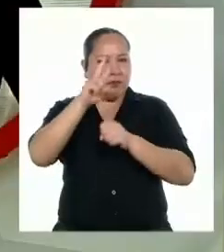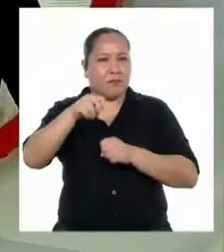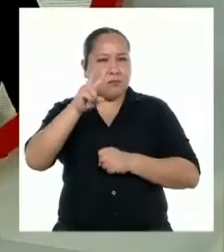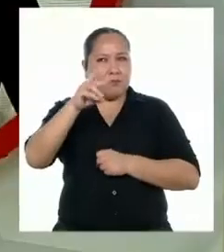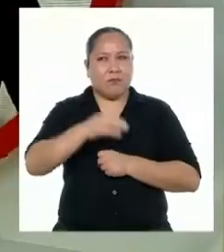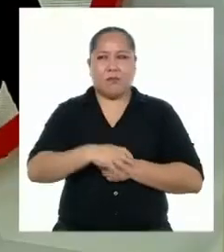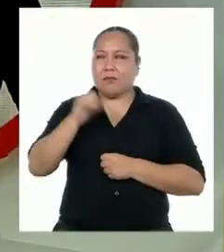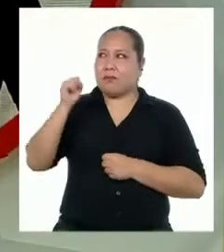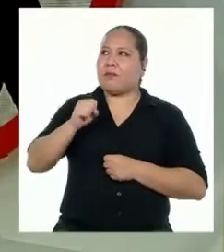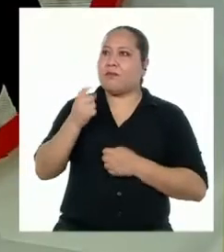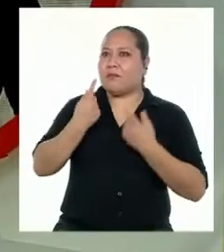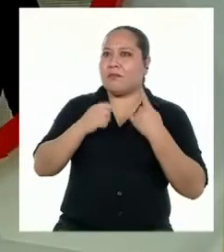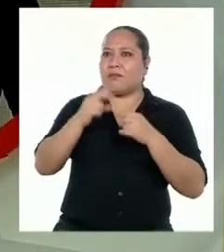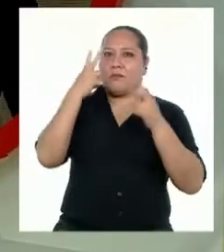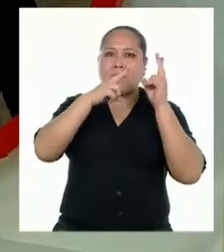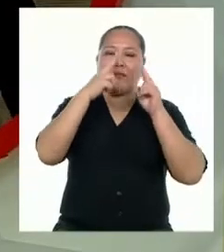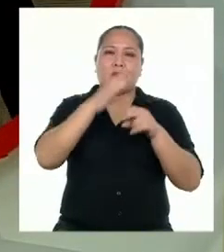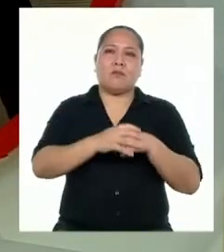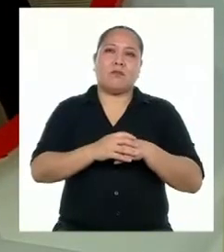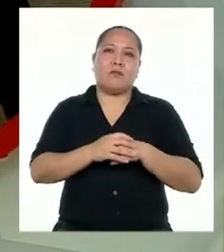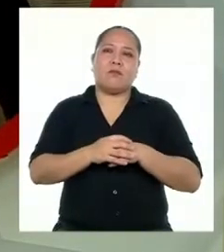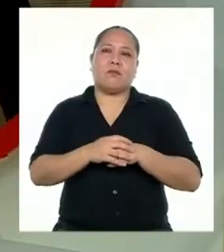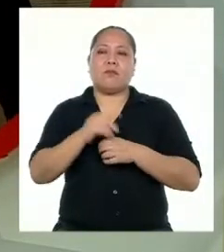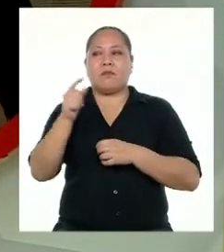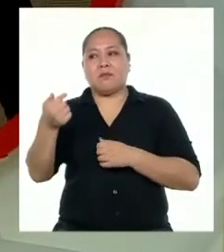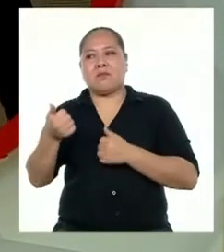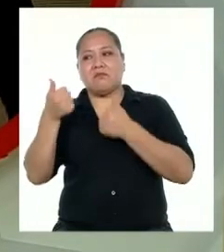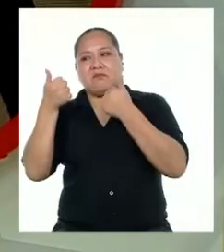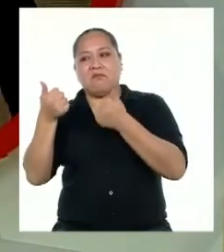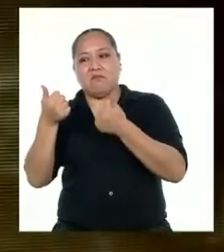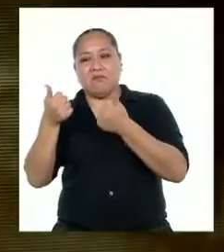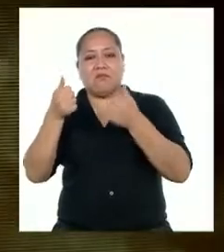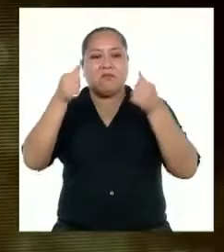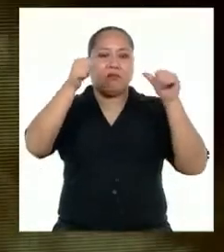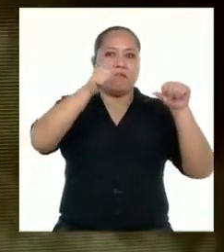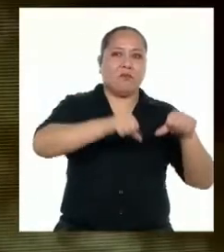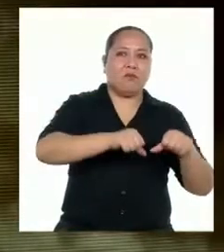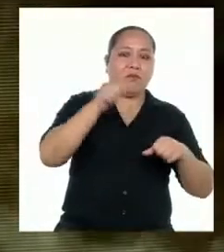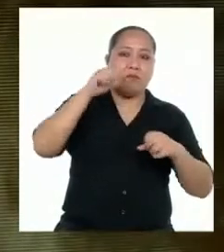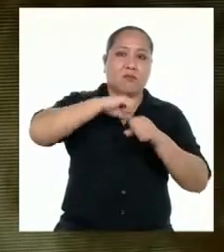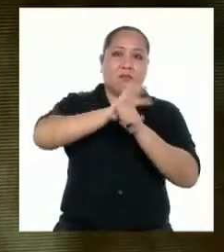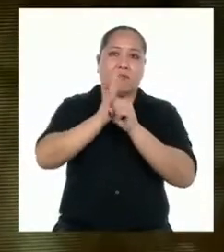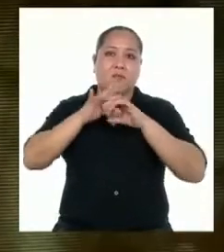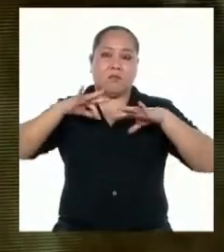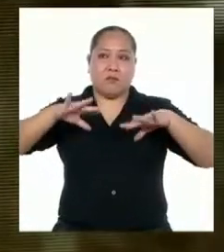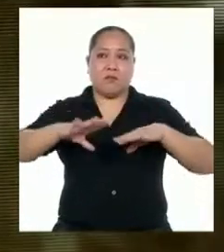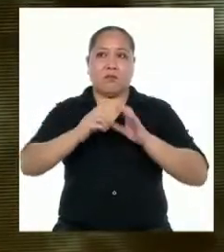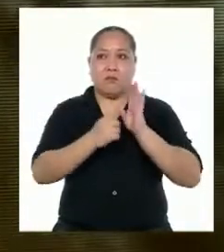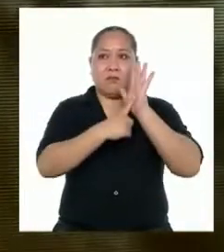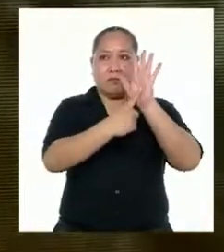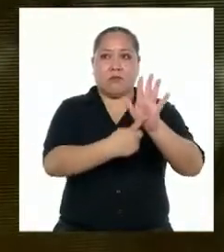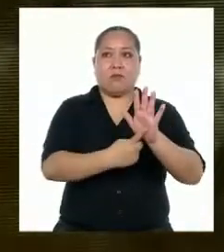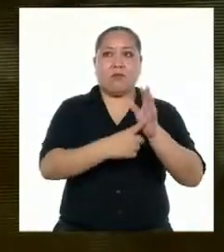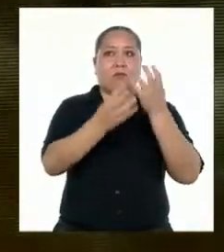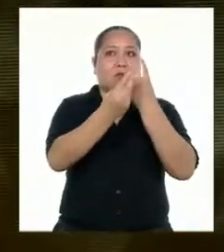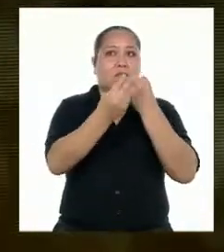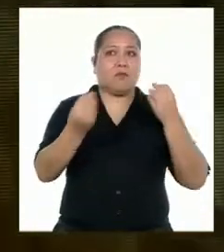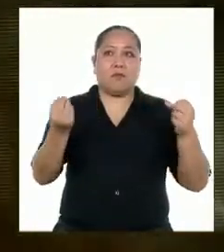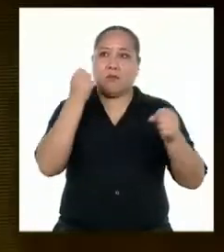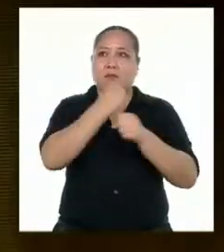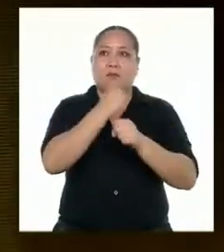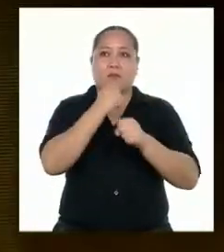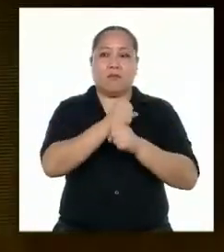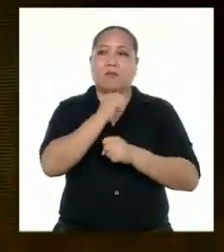Sí, estoy tratando de ver el lado malo y el bueno de las cosas. La pandemia llegó a mostrarnos que hay mucho